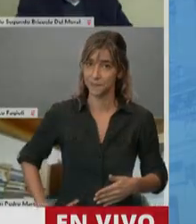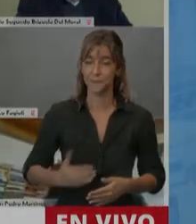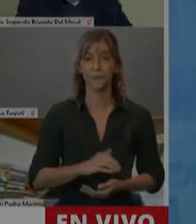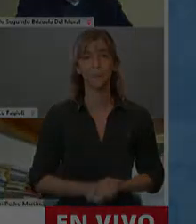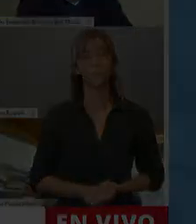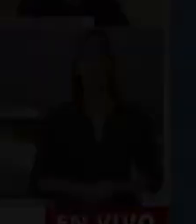Diputada. Gracias. Gracias. Gracias.